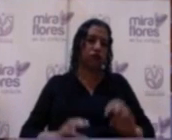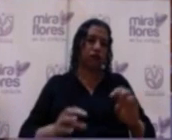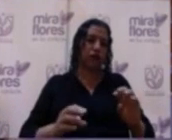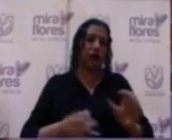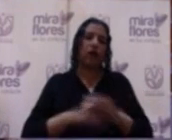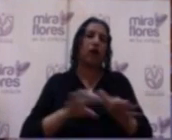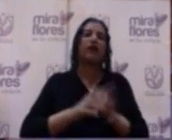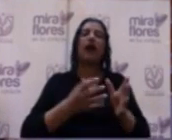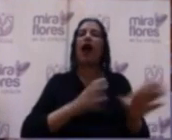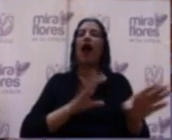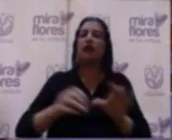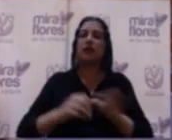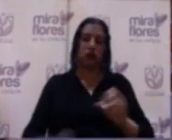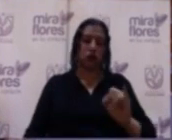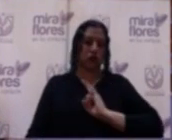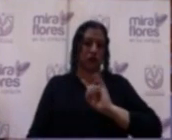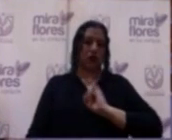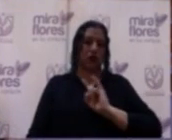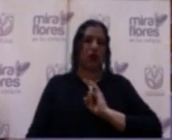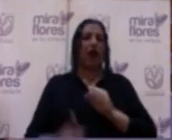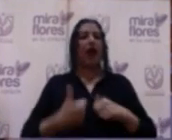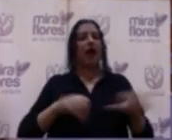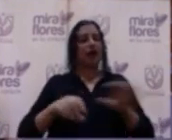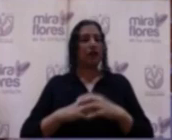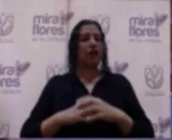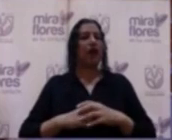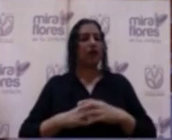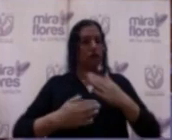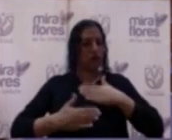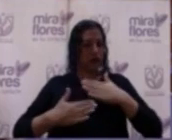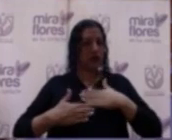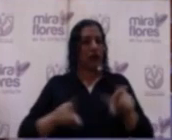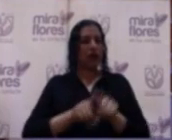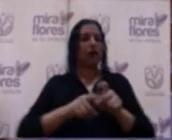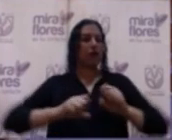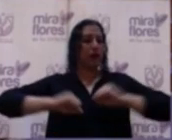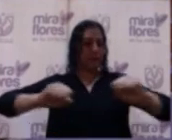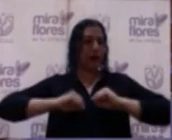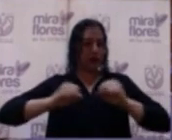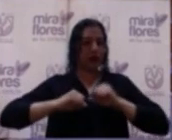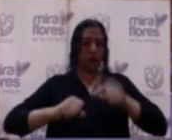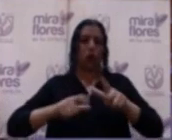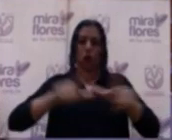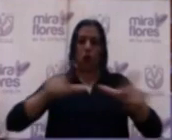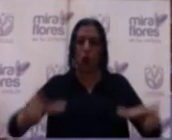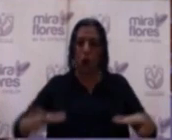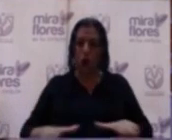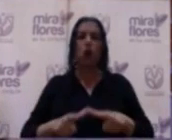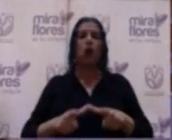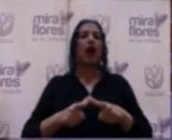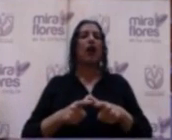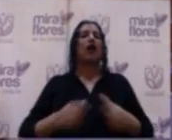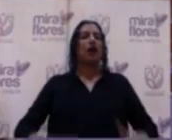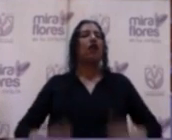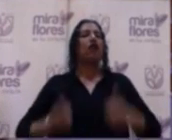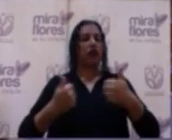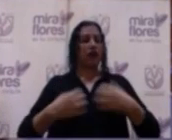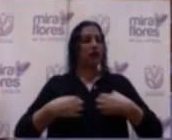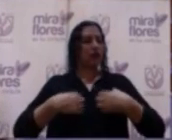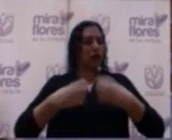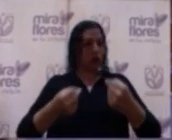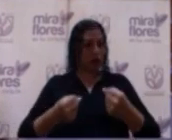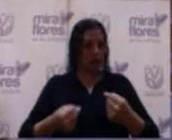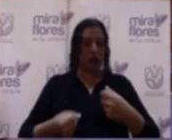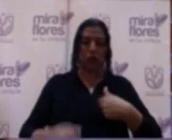identidad cultural, la actividad física y el deporte como parte de un estilo de vida saludable, lo cual yo lo